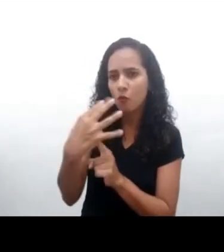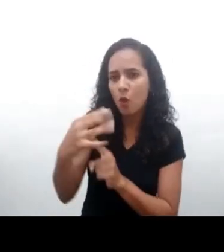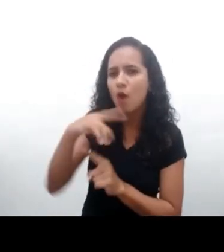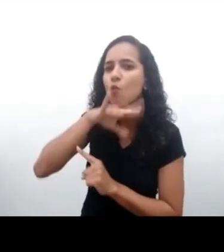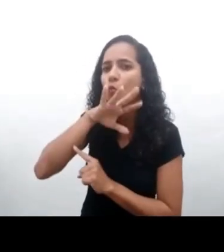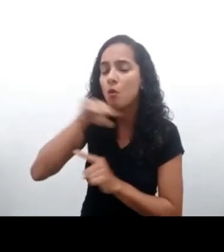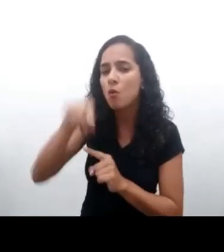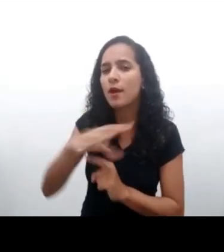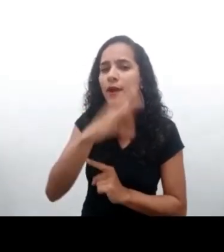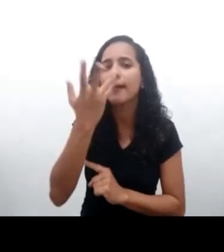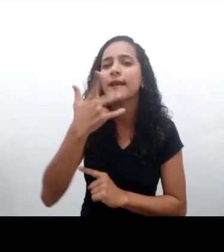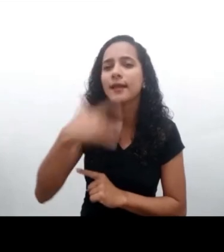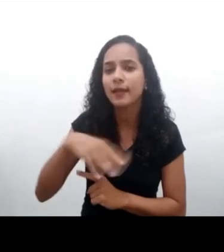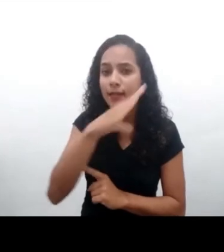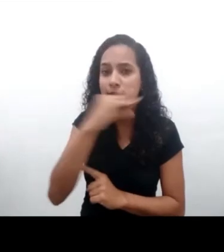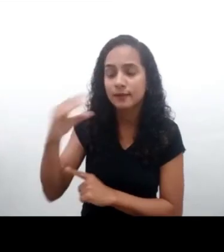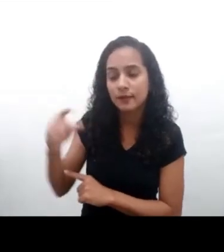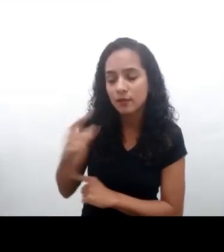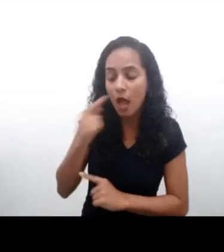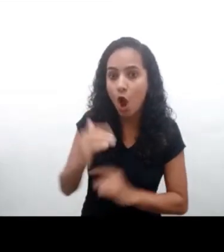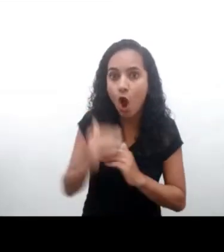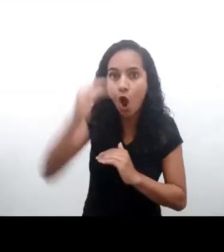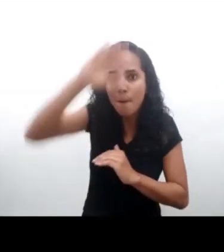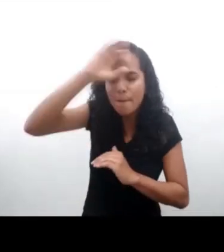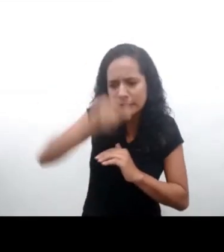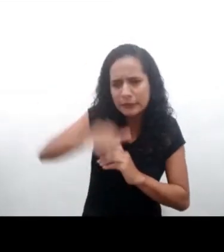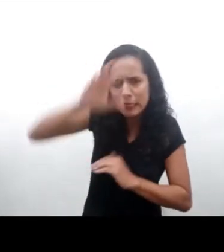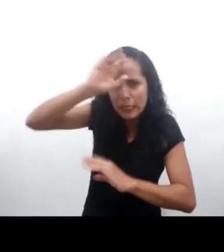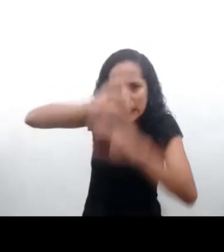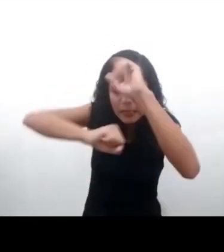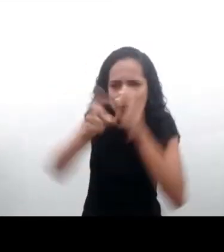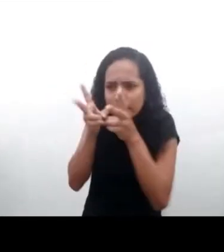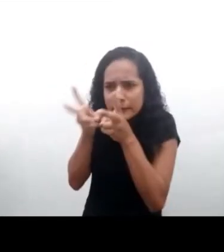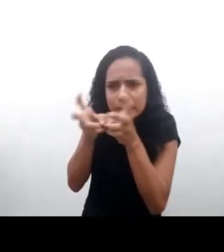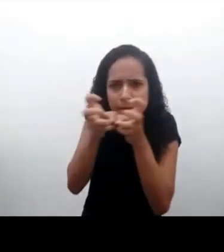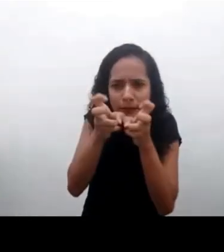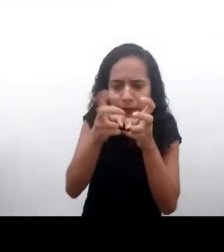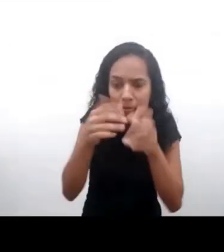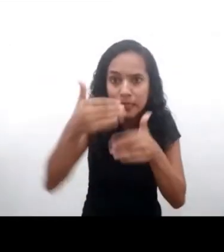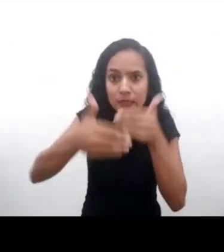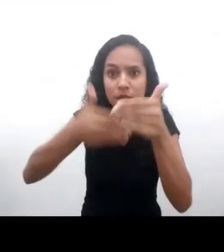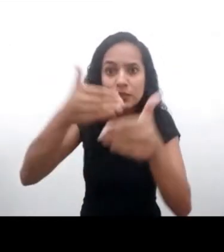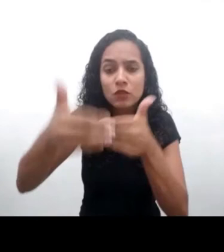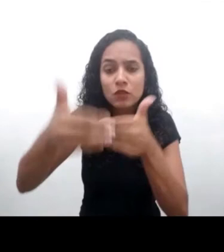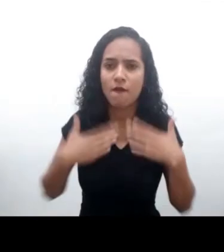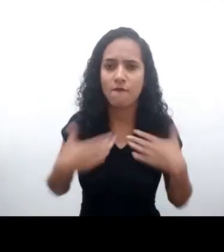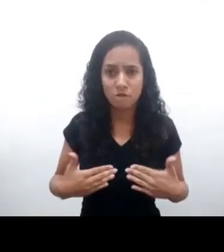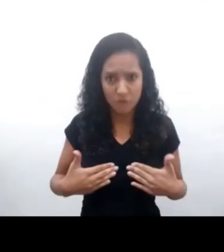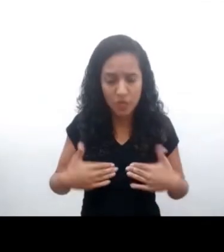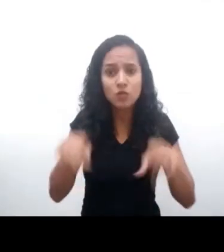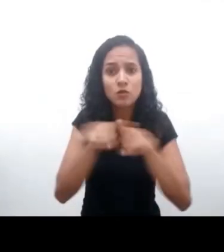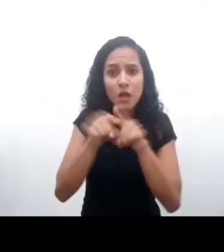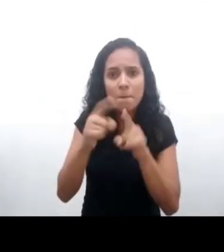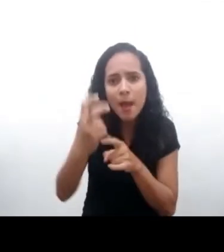variados, sobre todo porque niños y adolescentes son personas en formación que viven una etapa peculiar de desarrollo no solo